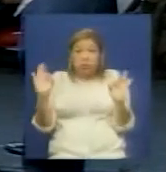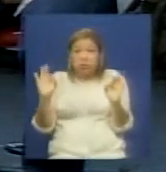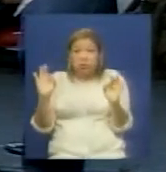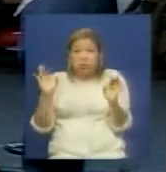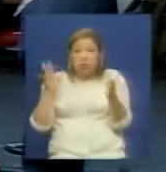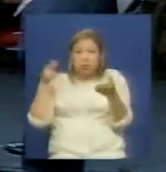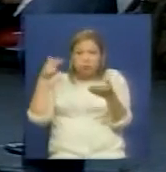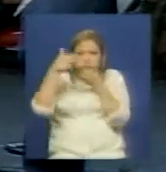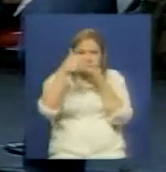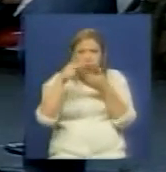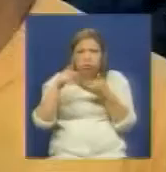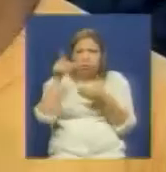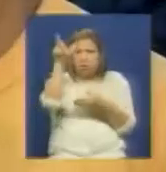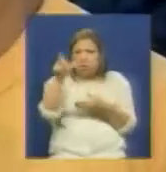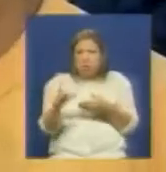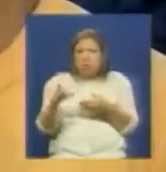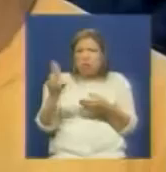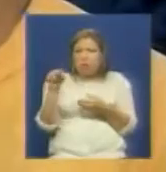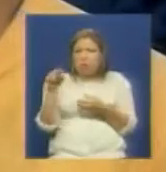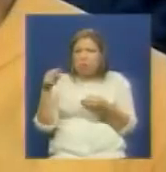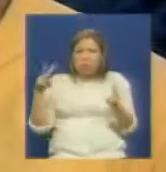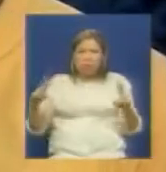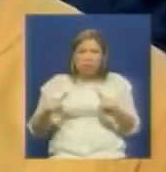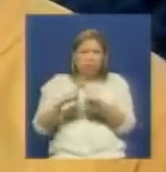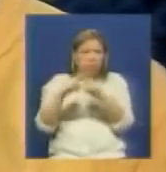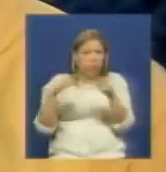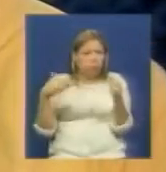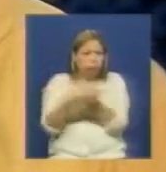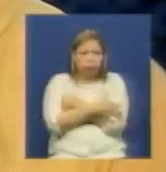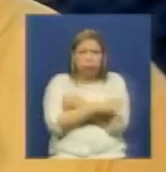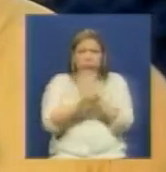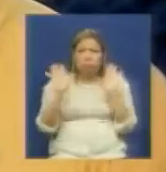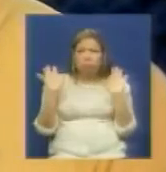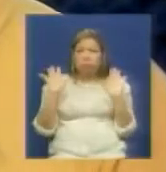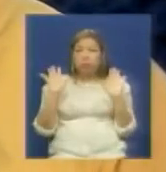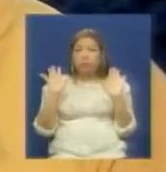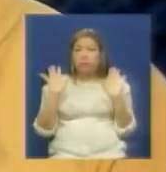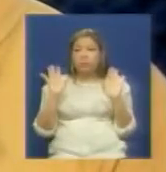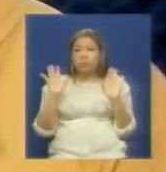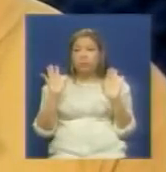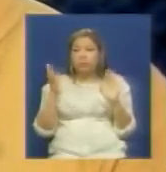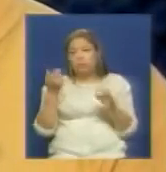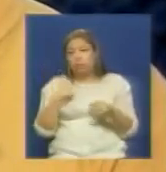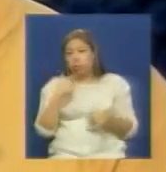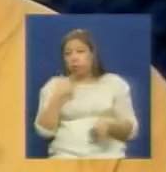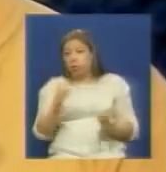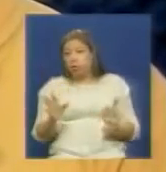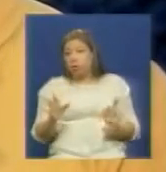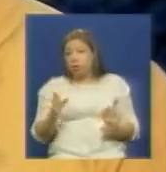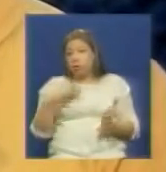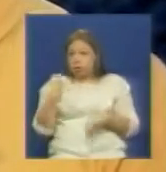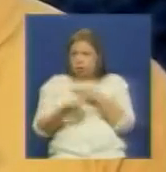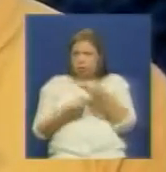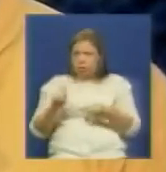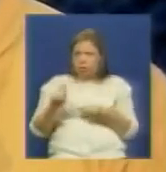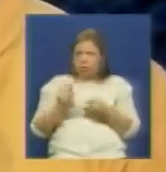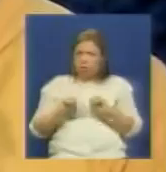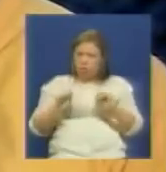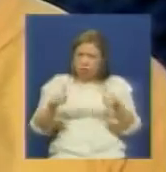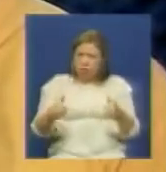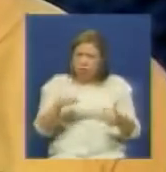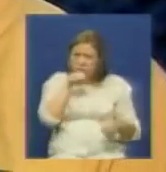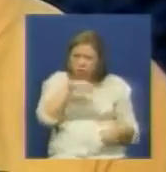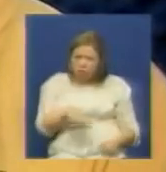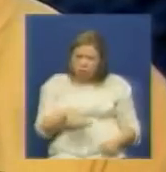secuestraban y te podemos decir precisamente cuando hice la introducción